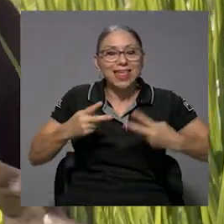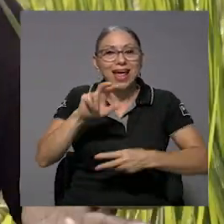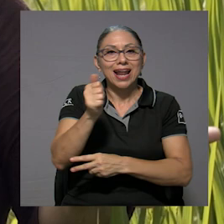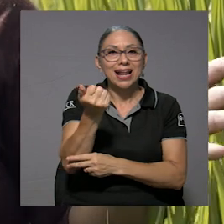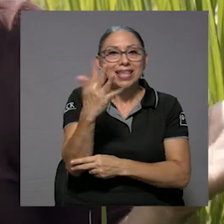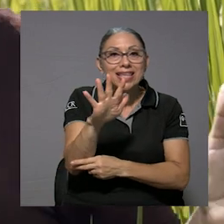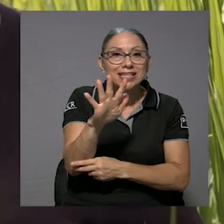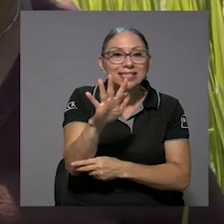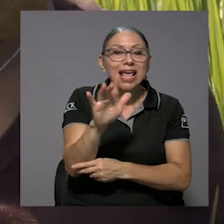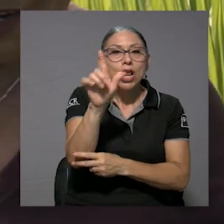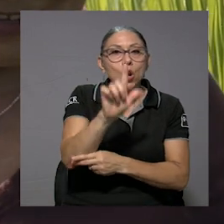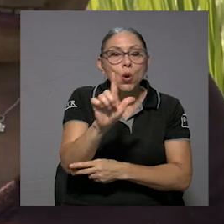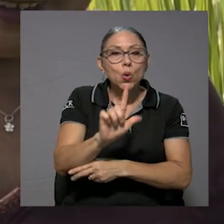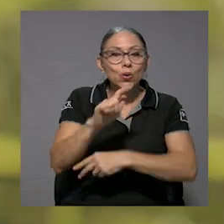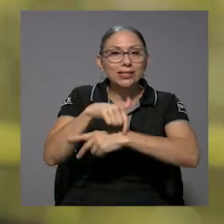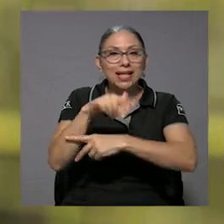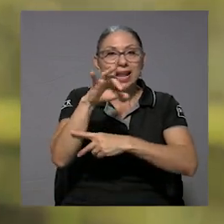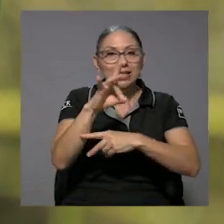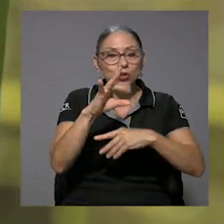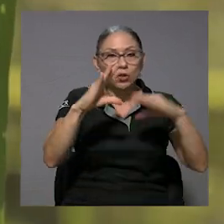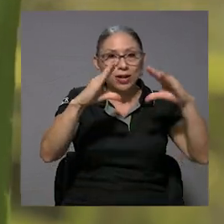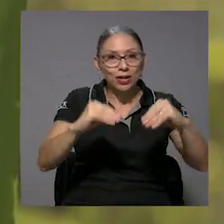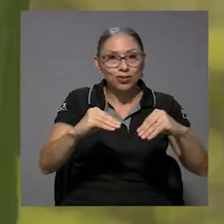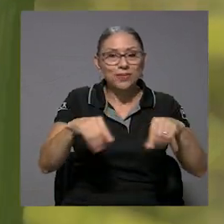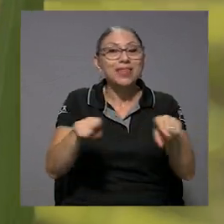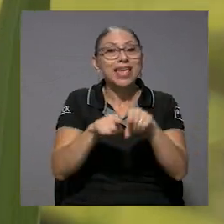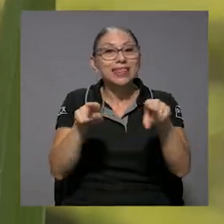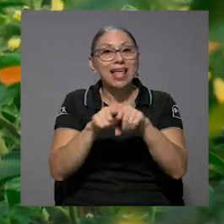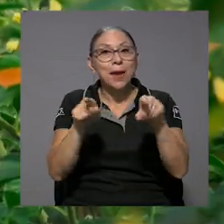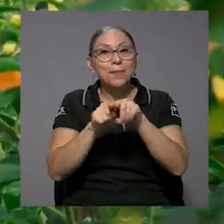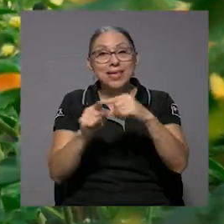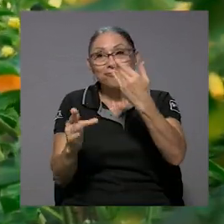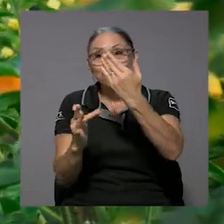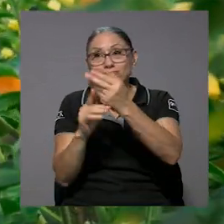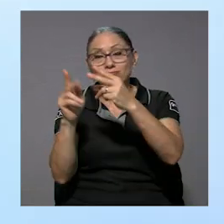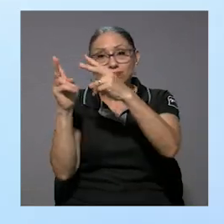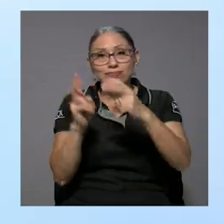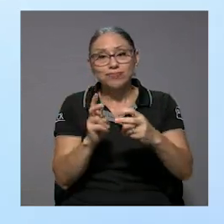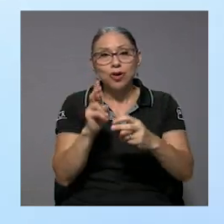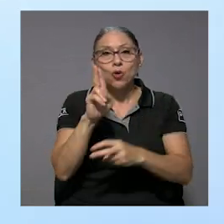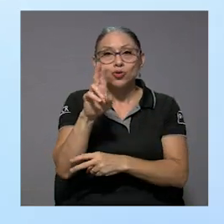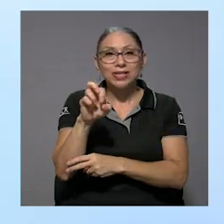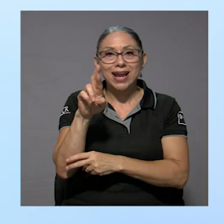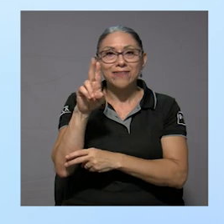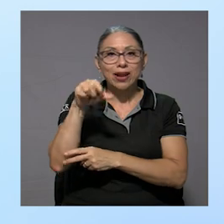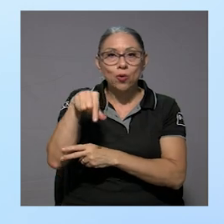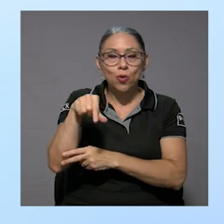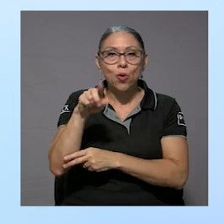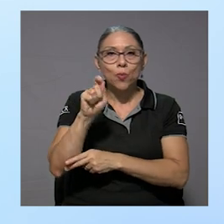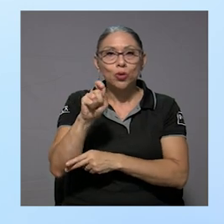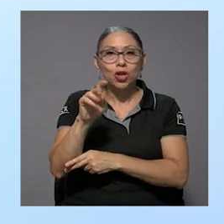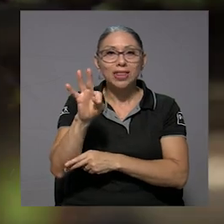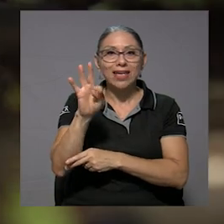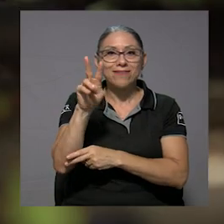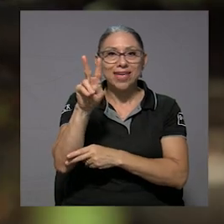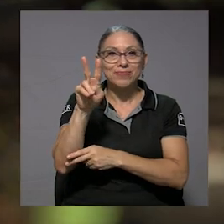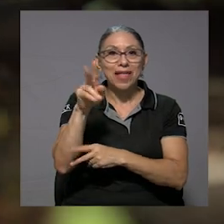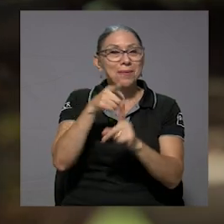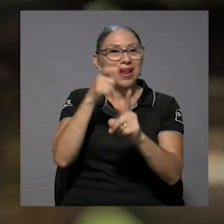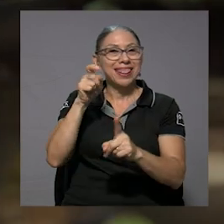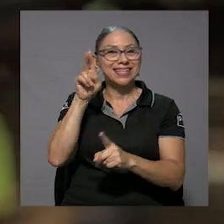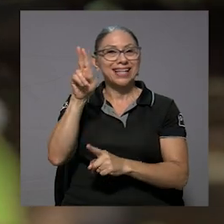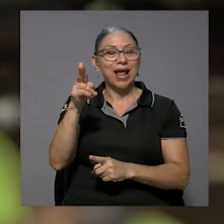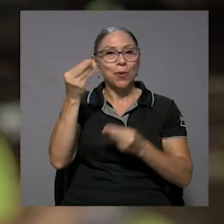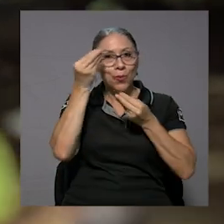Defensa de la Vida en Canal 15 los lunes a las 8 de la noche y en la plataforma de streaming UCRQ.tv.